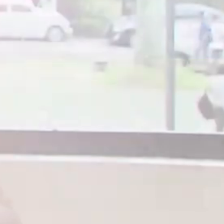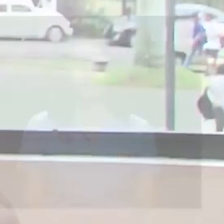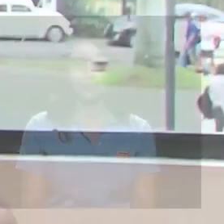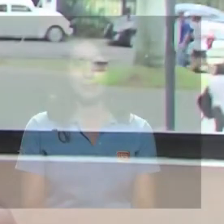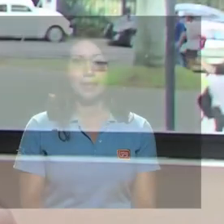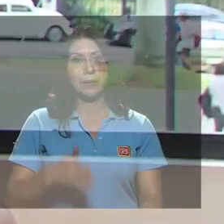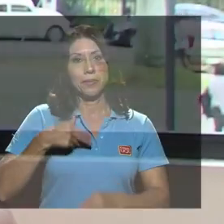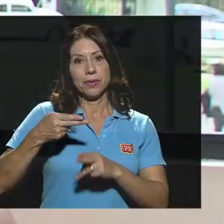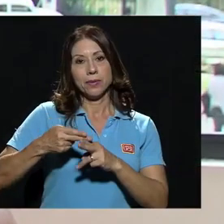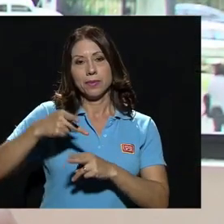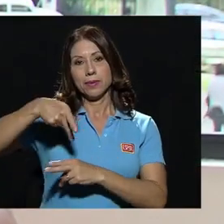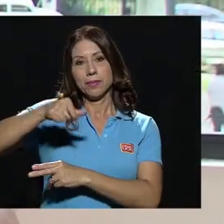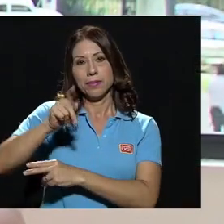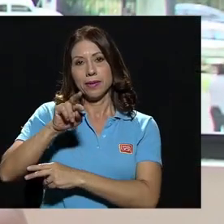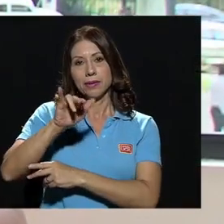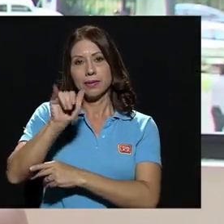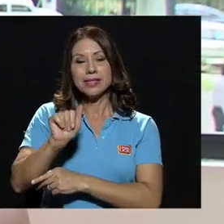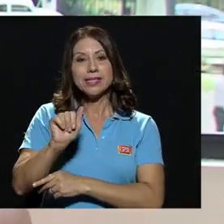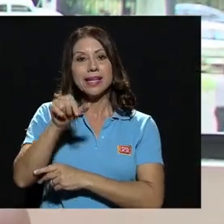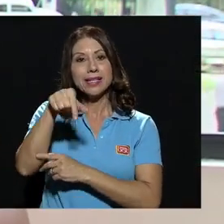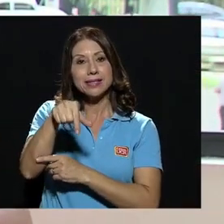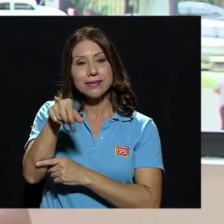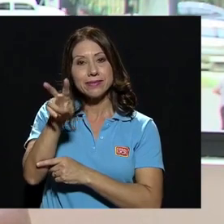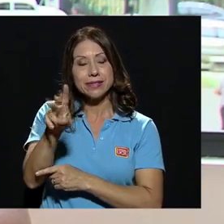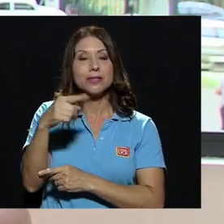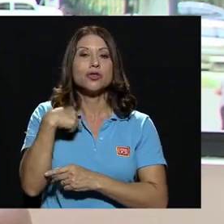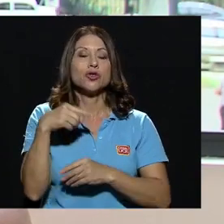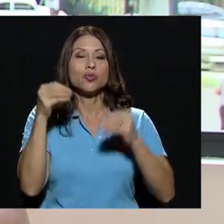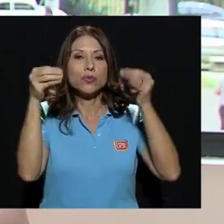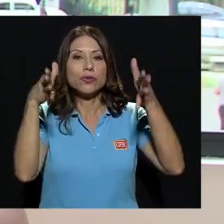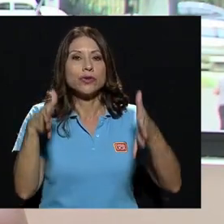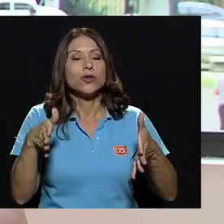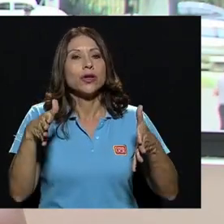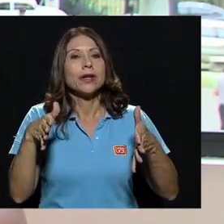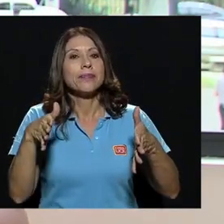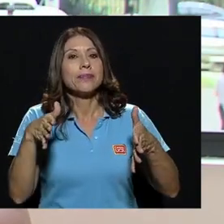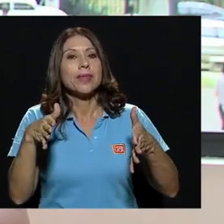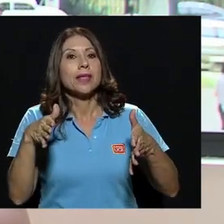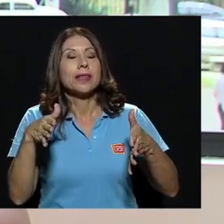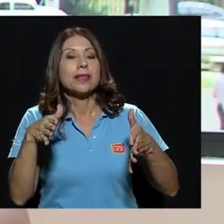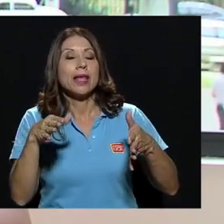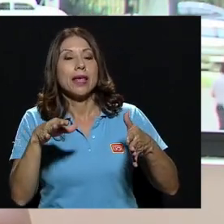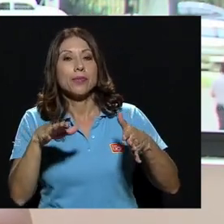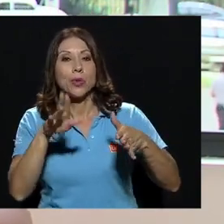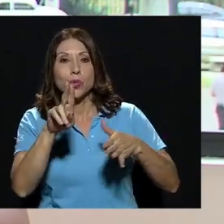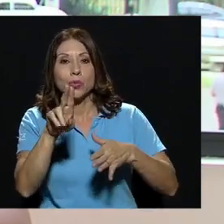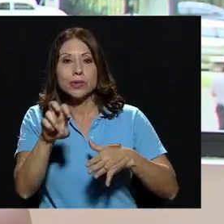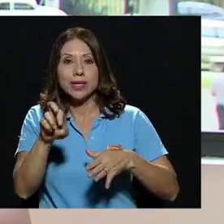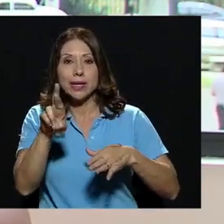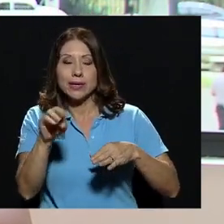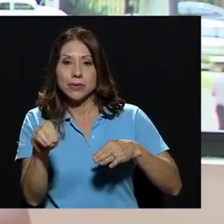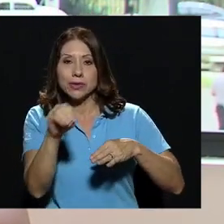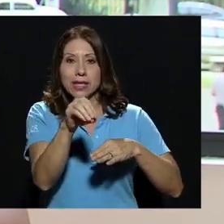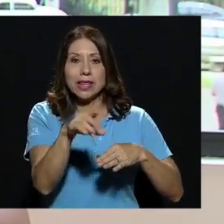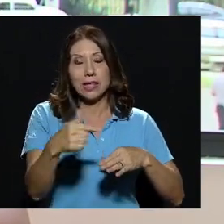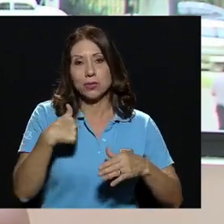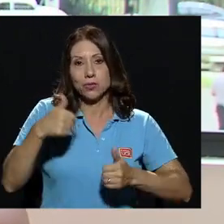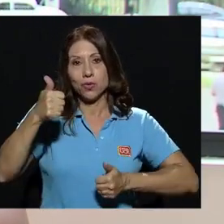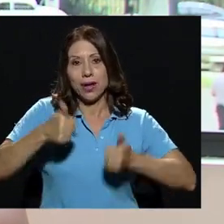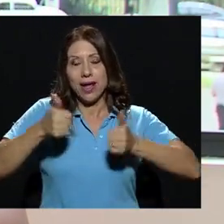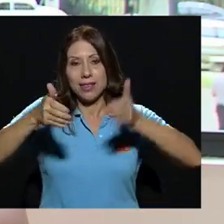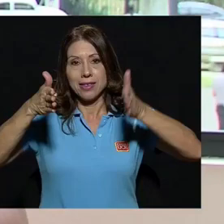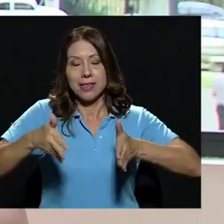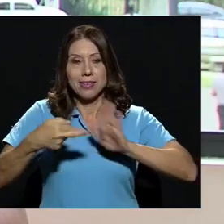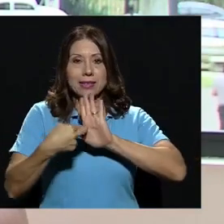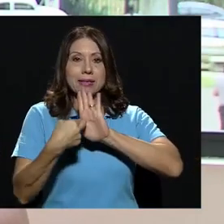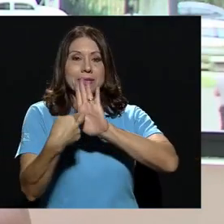Mi nombre es Patricia Quezada Villalobos, soy profesora de la sede de Occidente y estoy como candidata